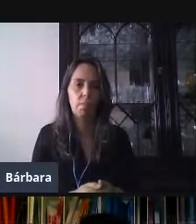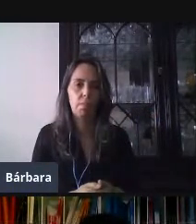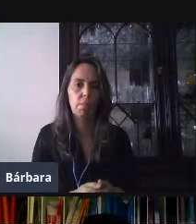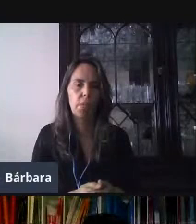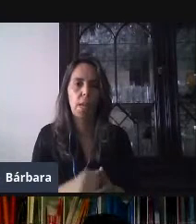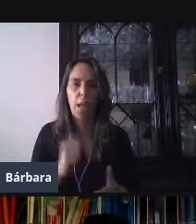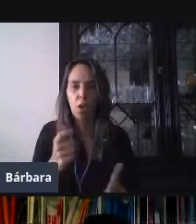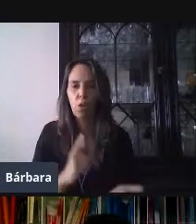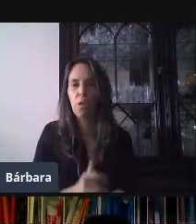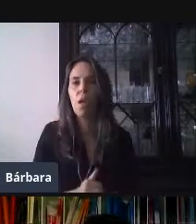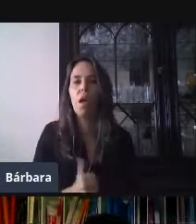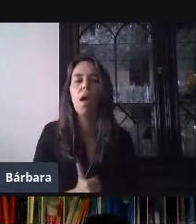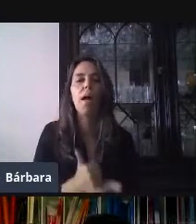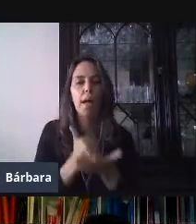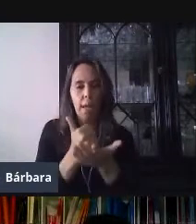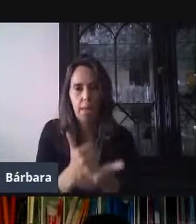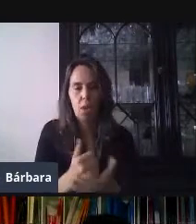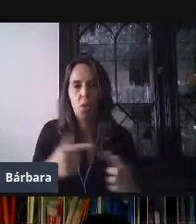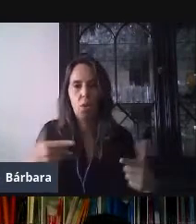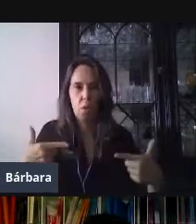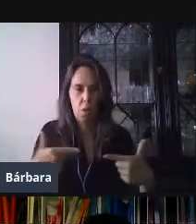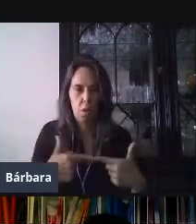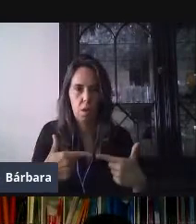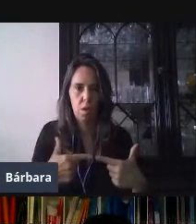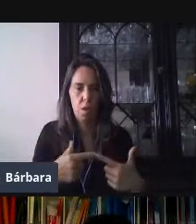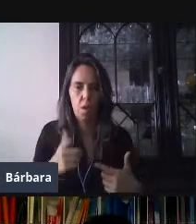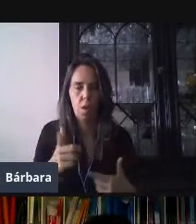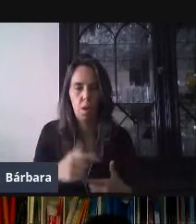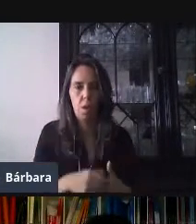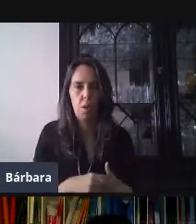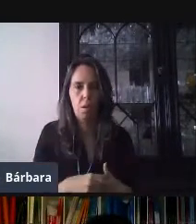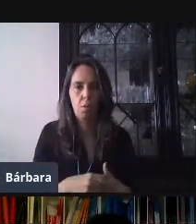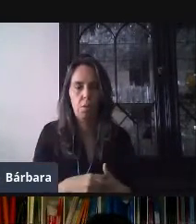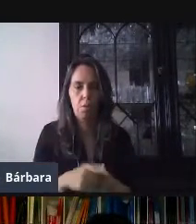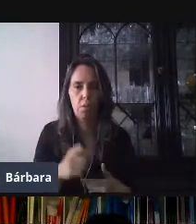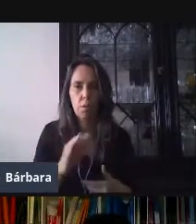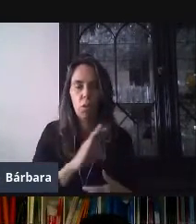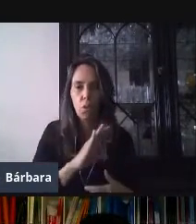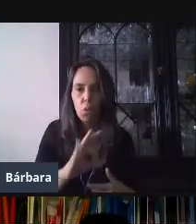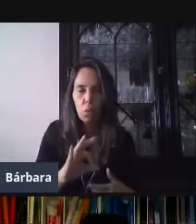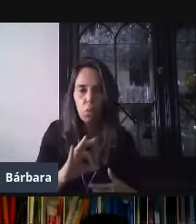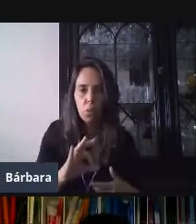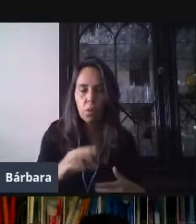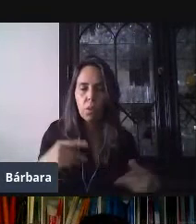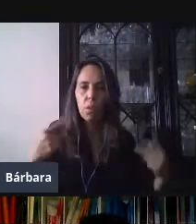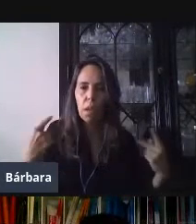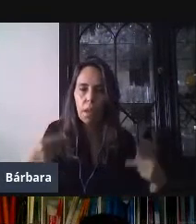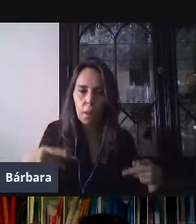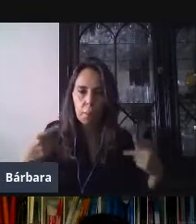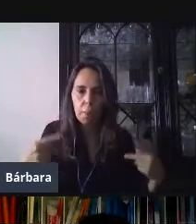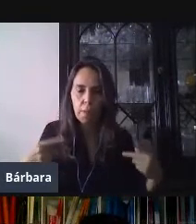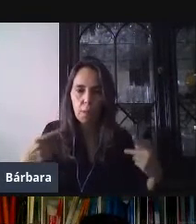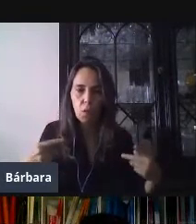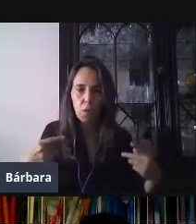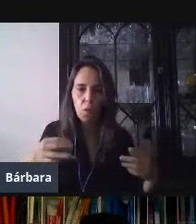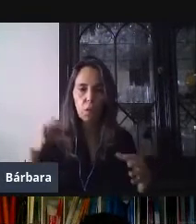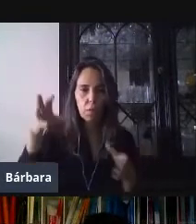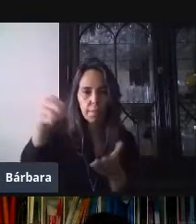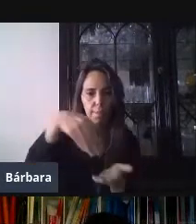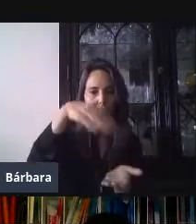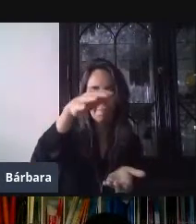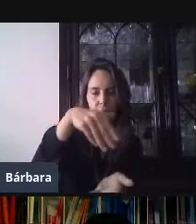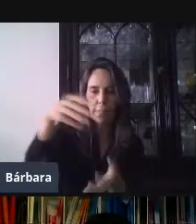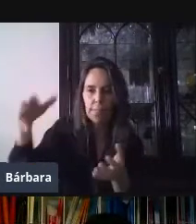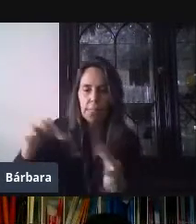formularios, al igual que en documentos de Google, es agregar colaboradores. ¿Qué es lo que nos va a servir agregar colaboradores? Entonces,